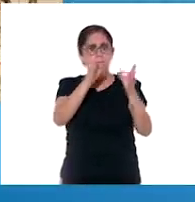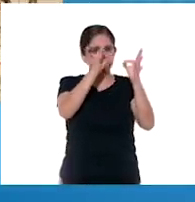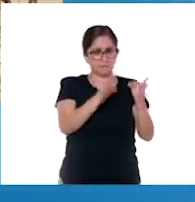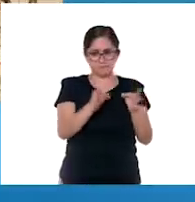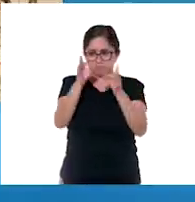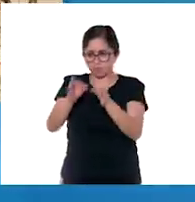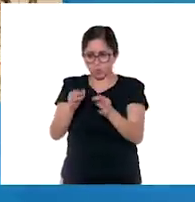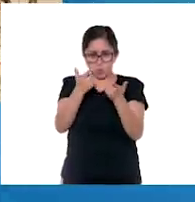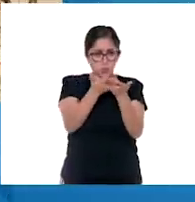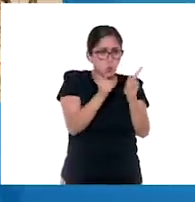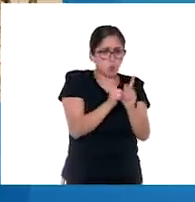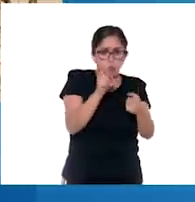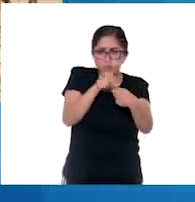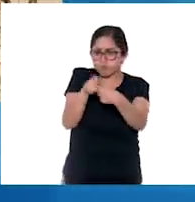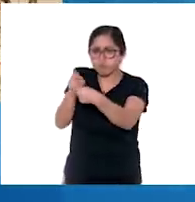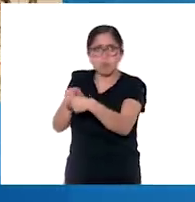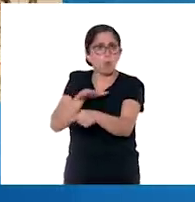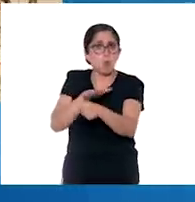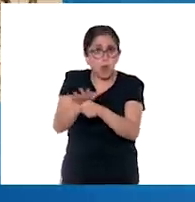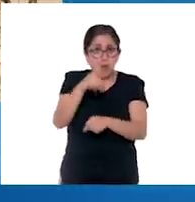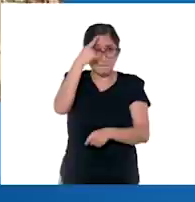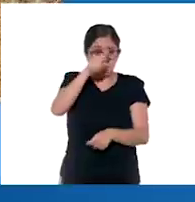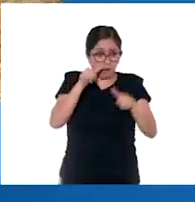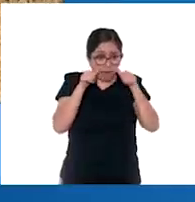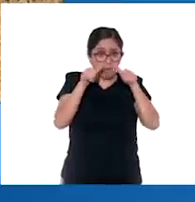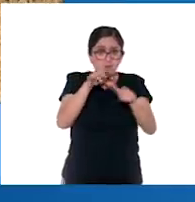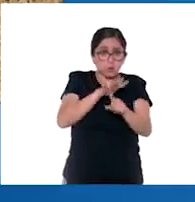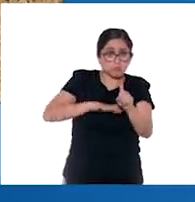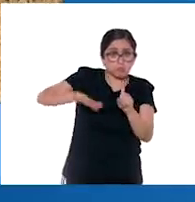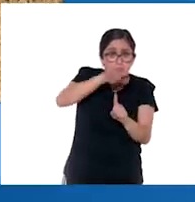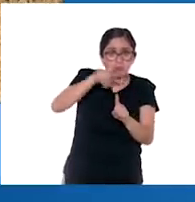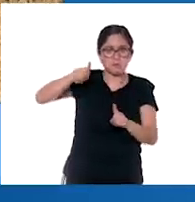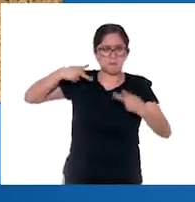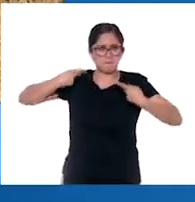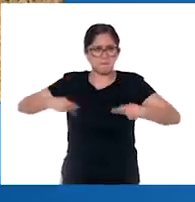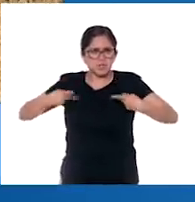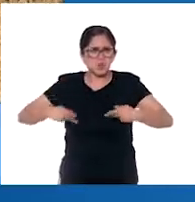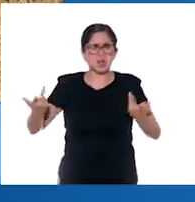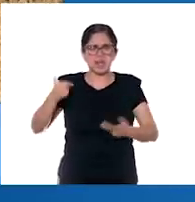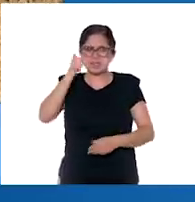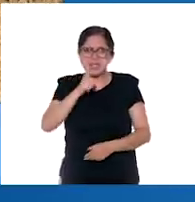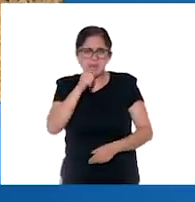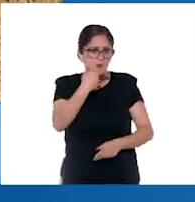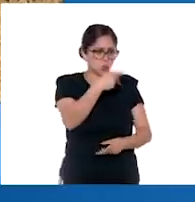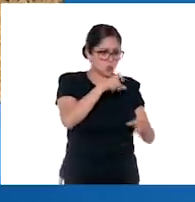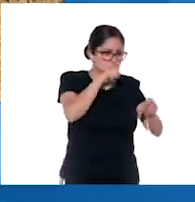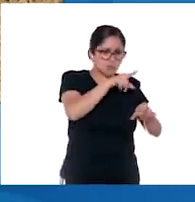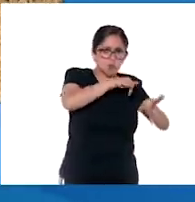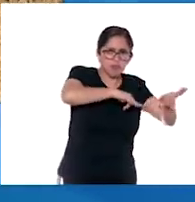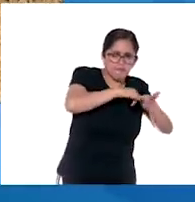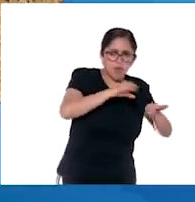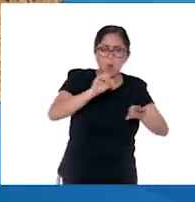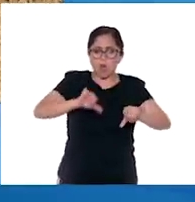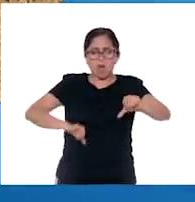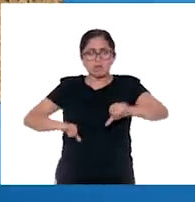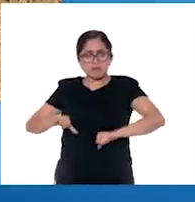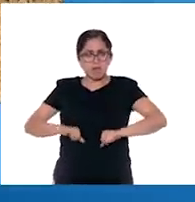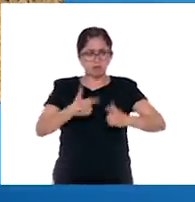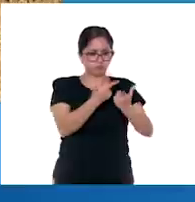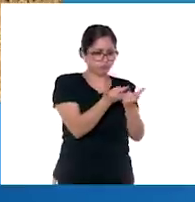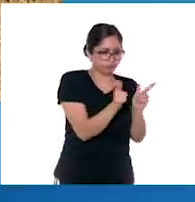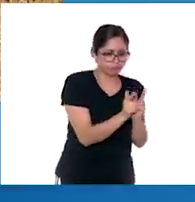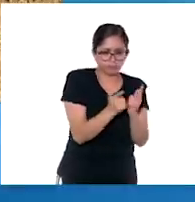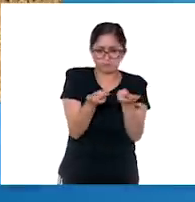a grupo era muy importante para ser tomado en cuenta en la época. Por eso las personas que compartían un oficio o actividad formaban corporaciones,